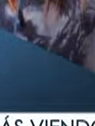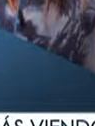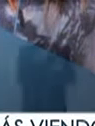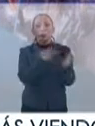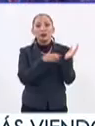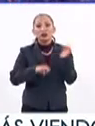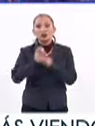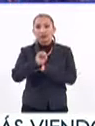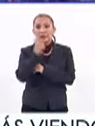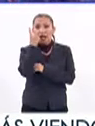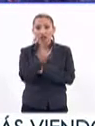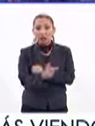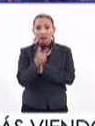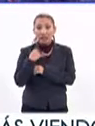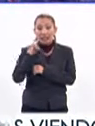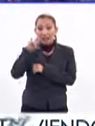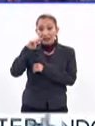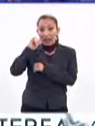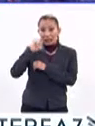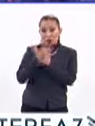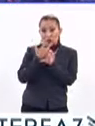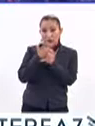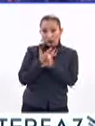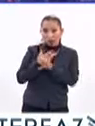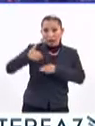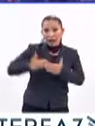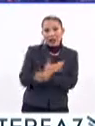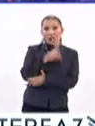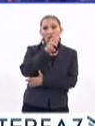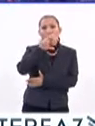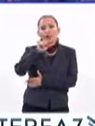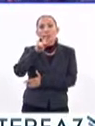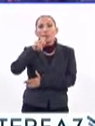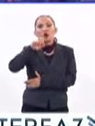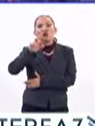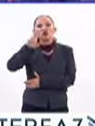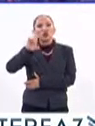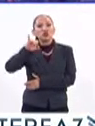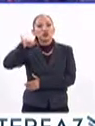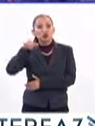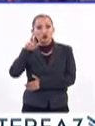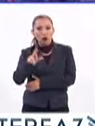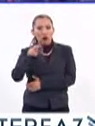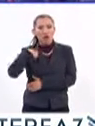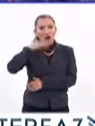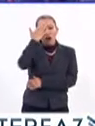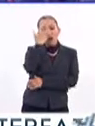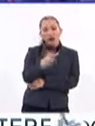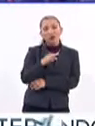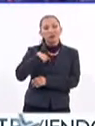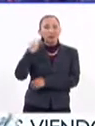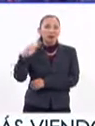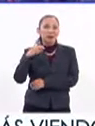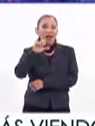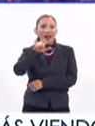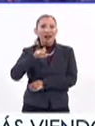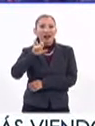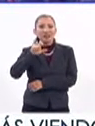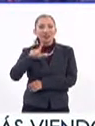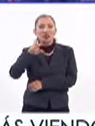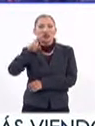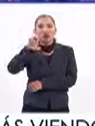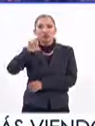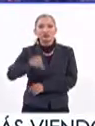En 1962, en Indiana, Estados Unidos, nace William Bruce Rose Jr., mejor conocido